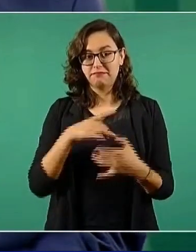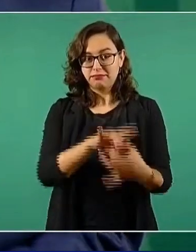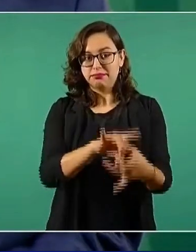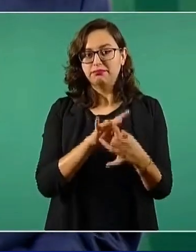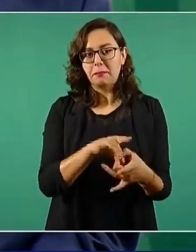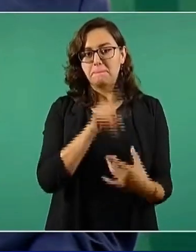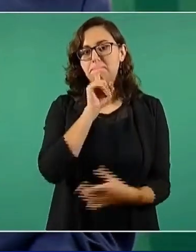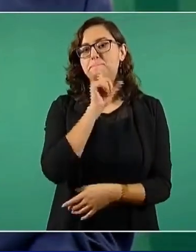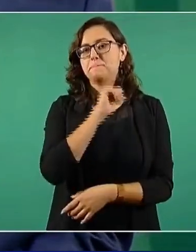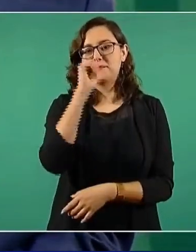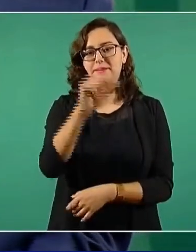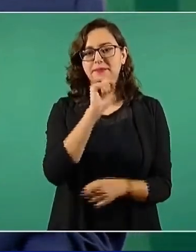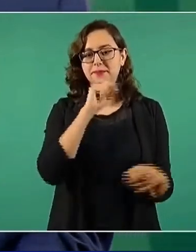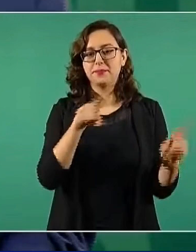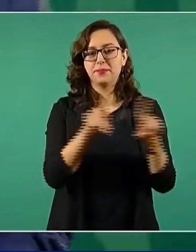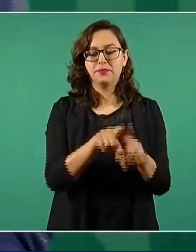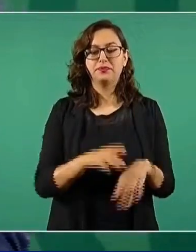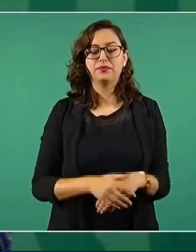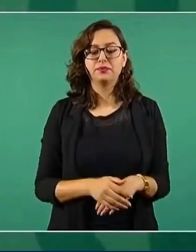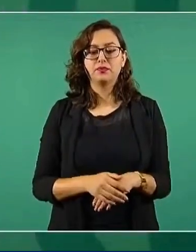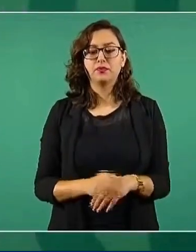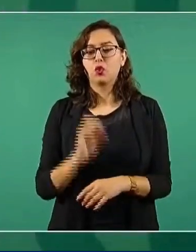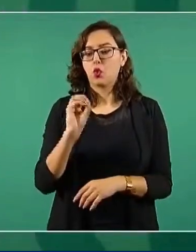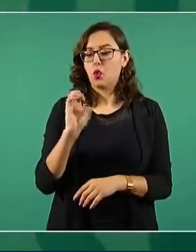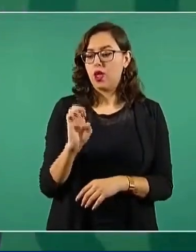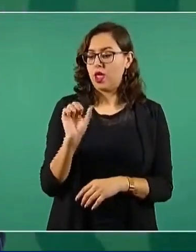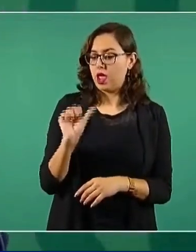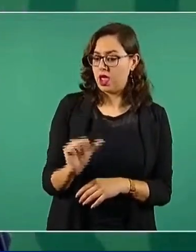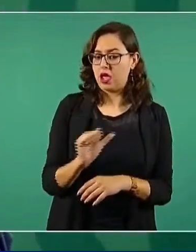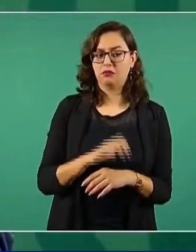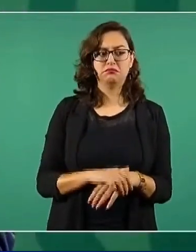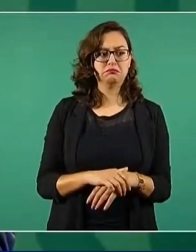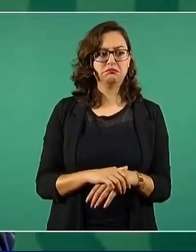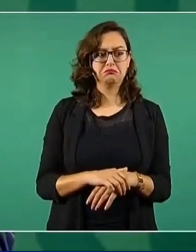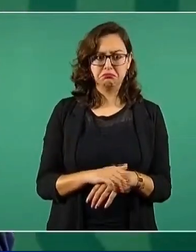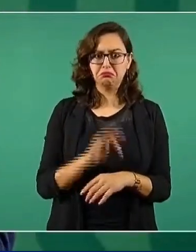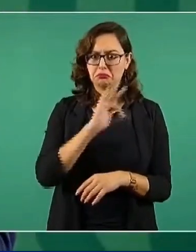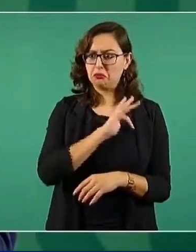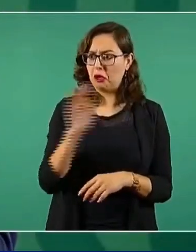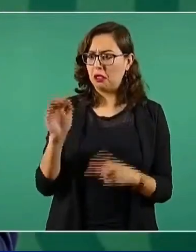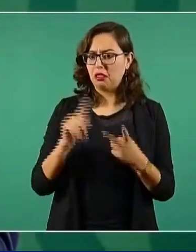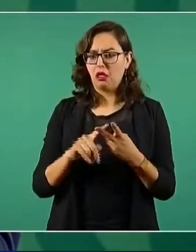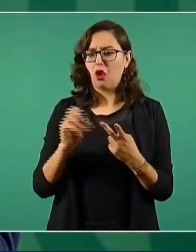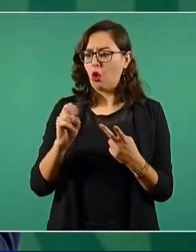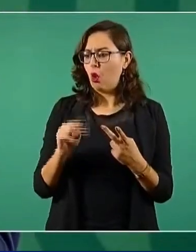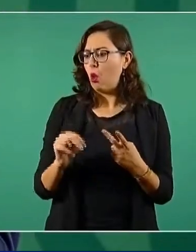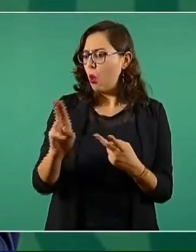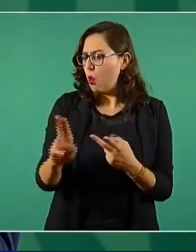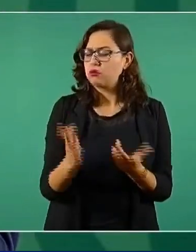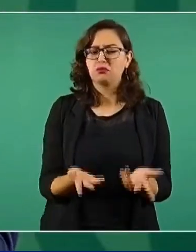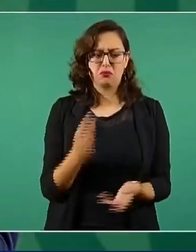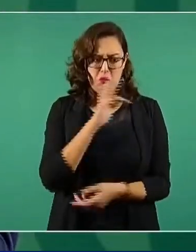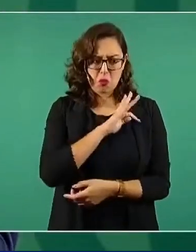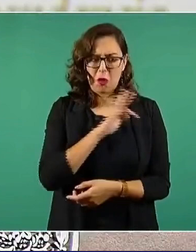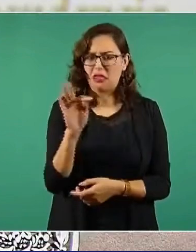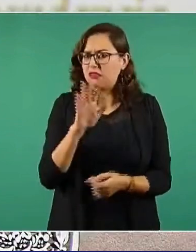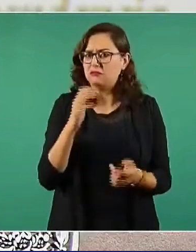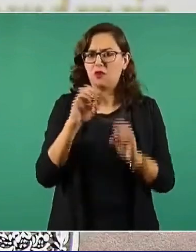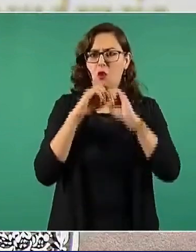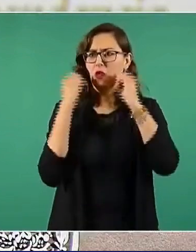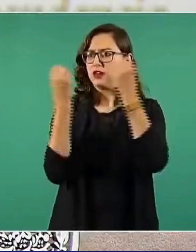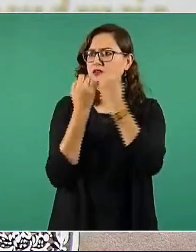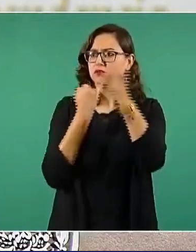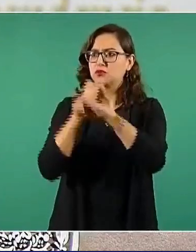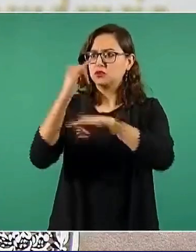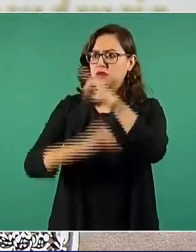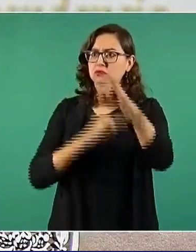No sólo la OEA, la ONU, cualquier organismo que quiera venir a